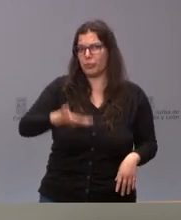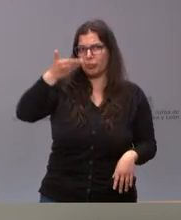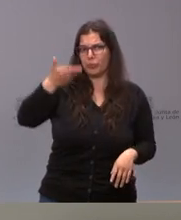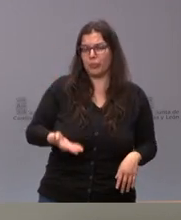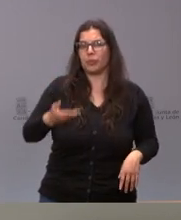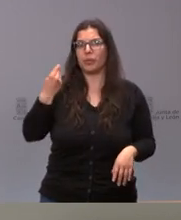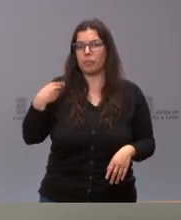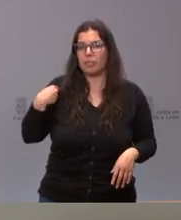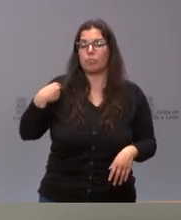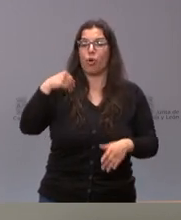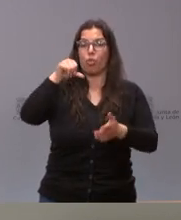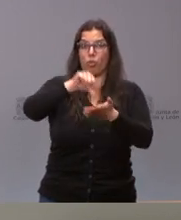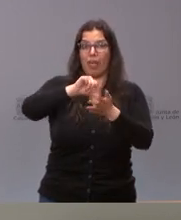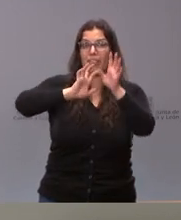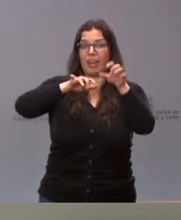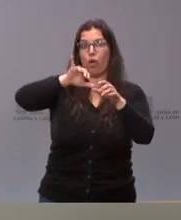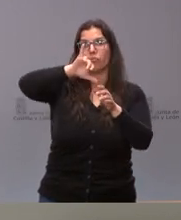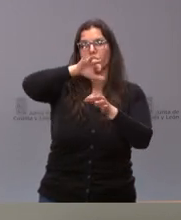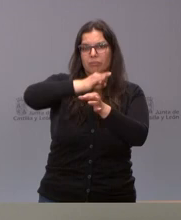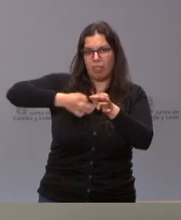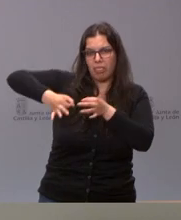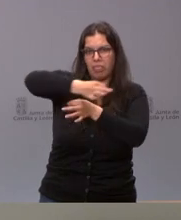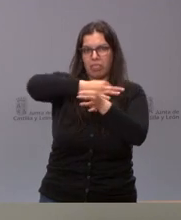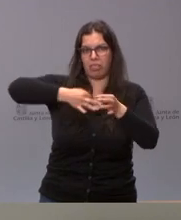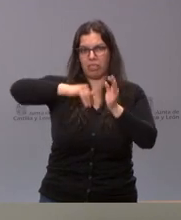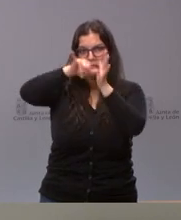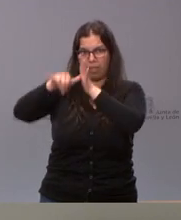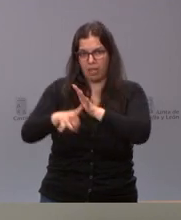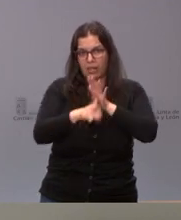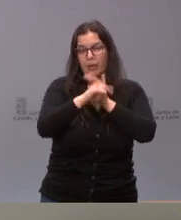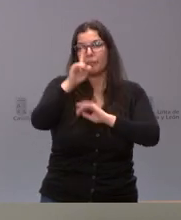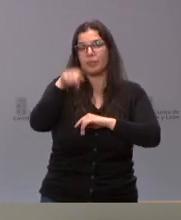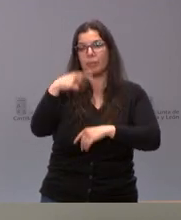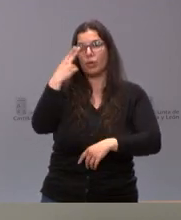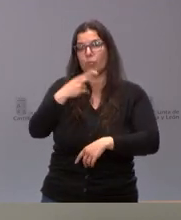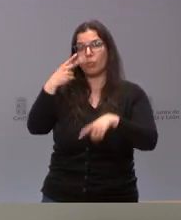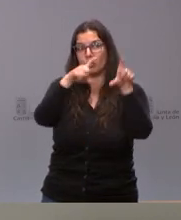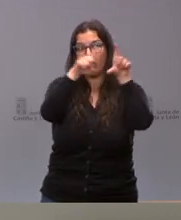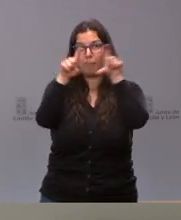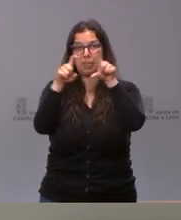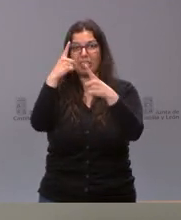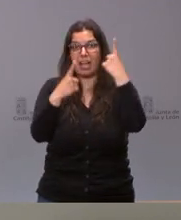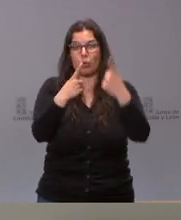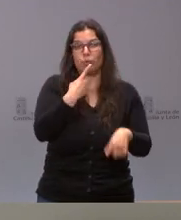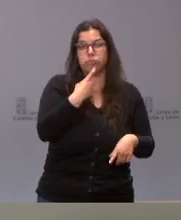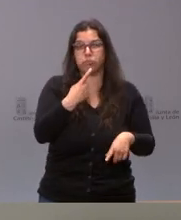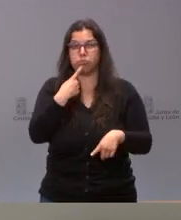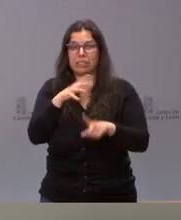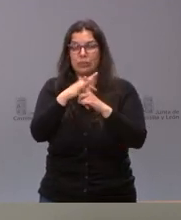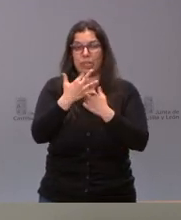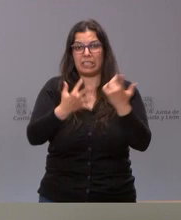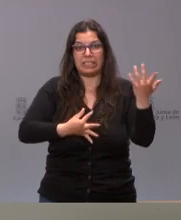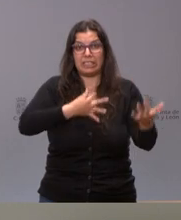de la propia ciudad de León así como el compromiso que tenemos con algunas empresas que estaban pasando dificultades a las que estamos apoyando y que